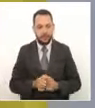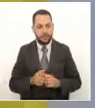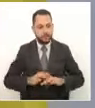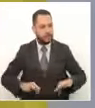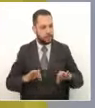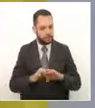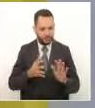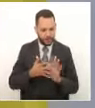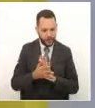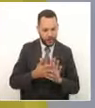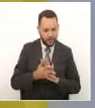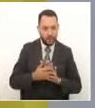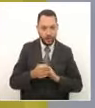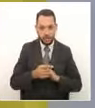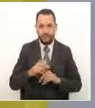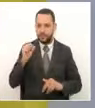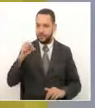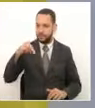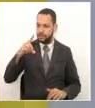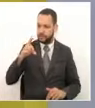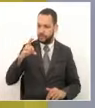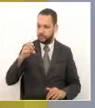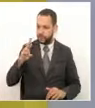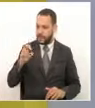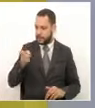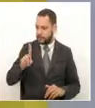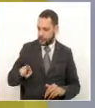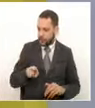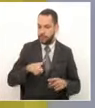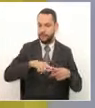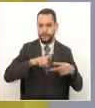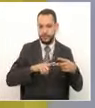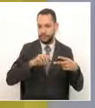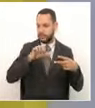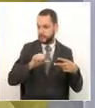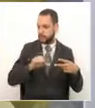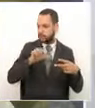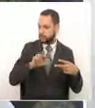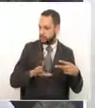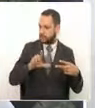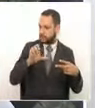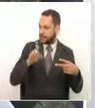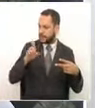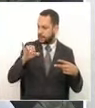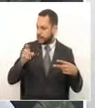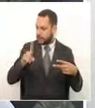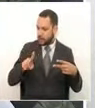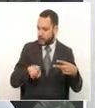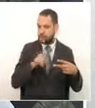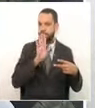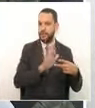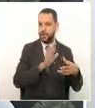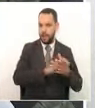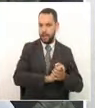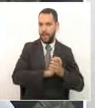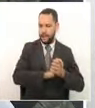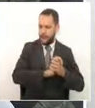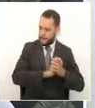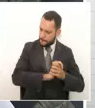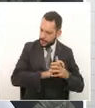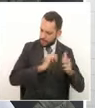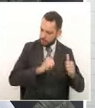cosa a Andrés y al doctor José Alexis, me digan que es mi gran amigo, un tipo honorable en la vida,